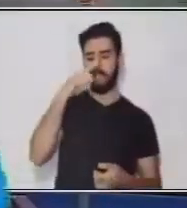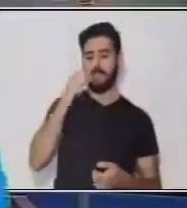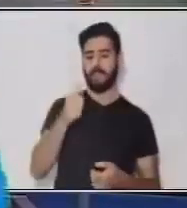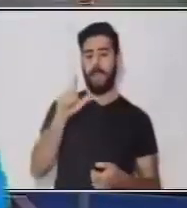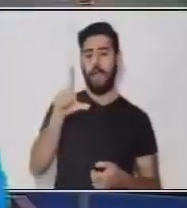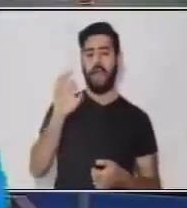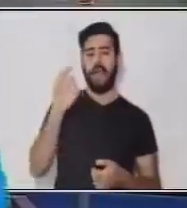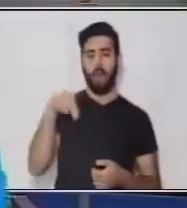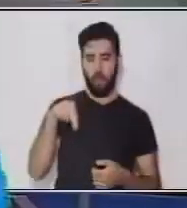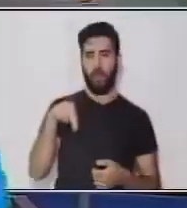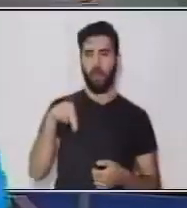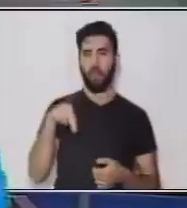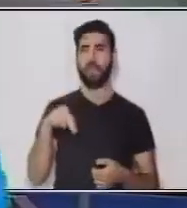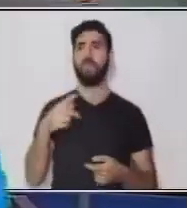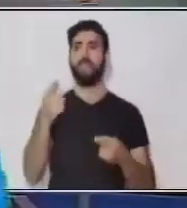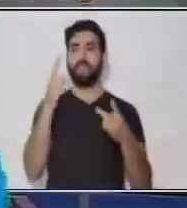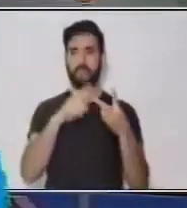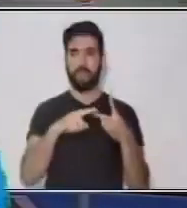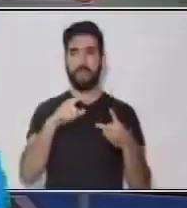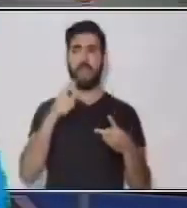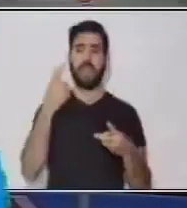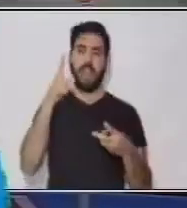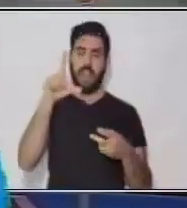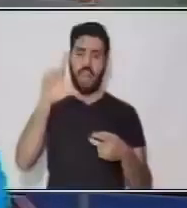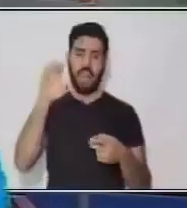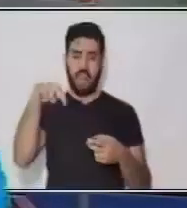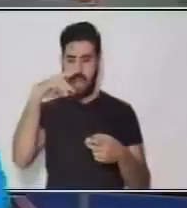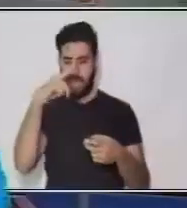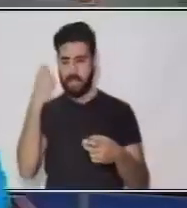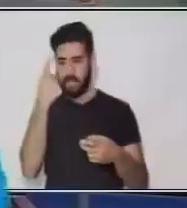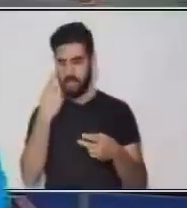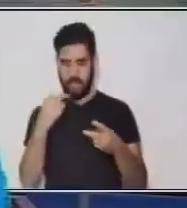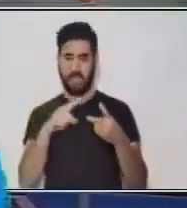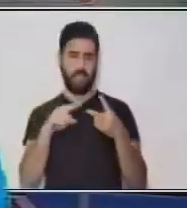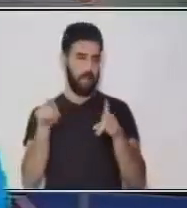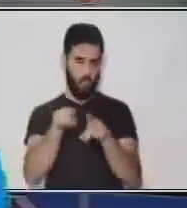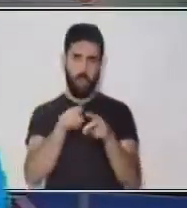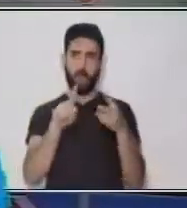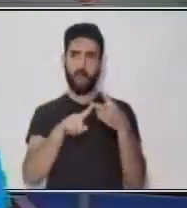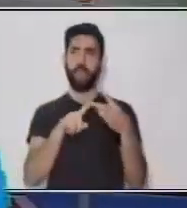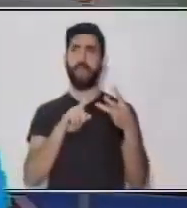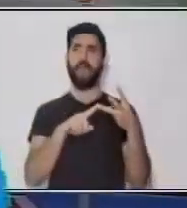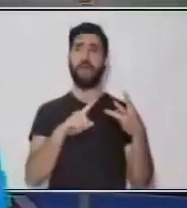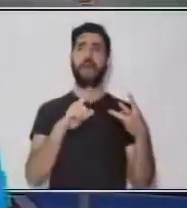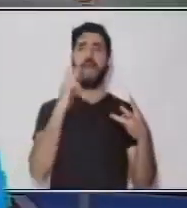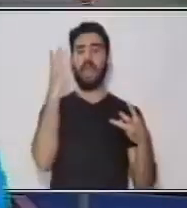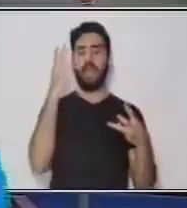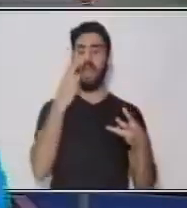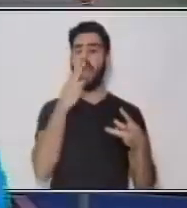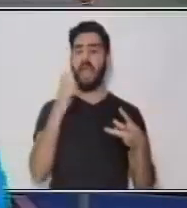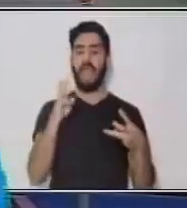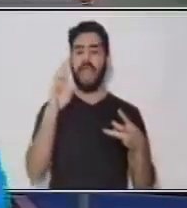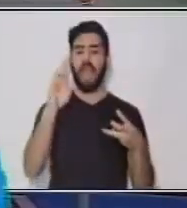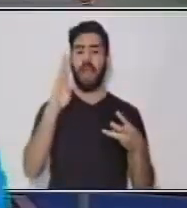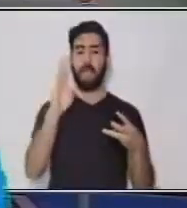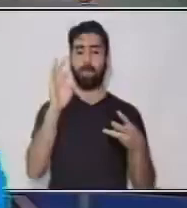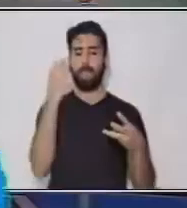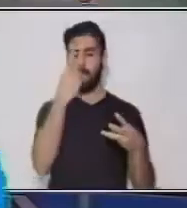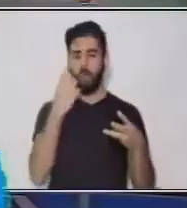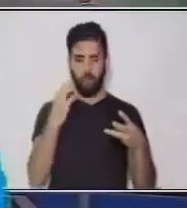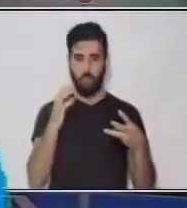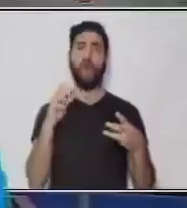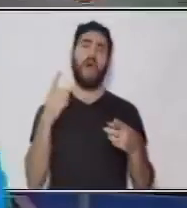también las conocemos como lentes. A hermoso también le decimos bello, ¿verdad? Qué